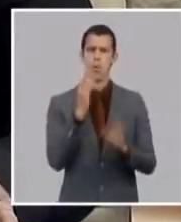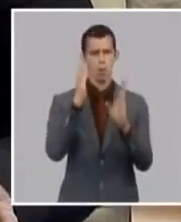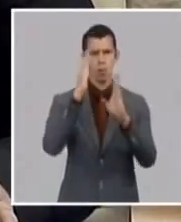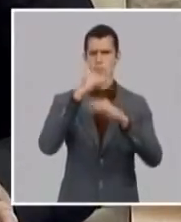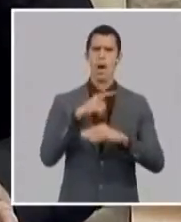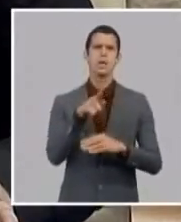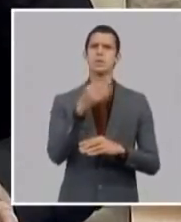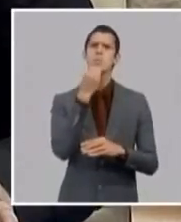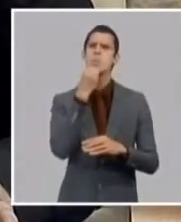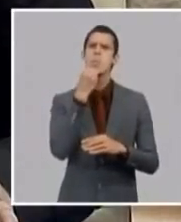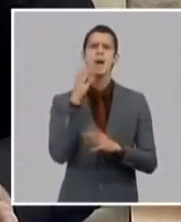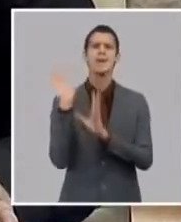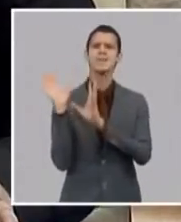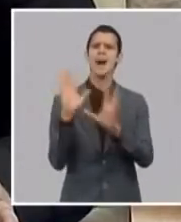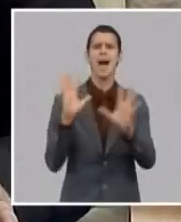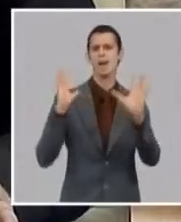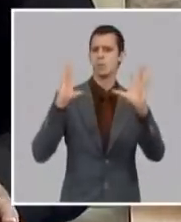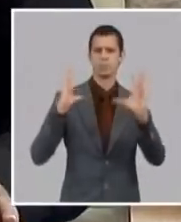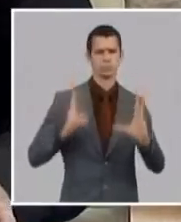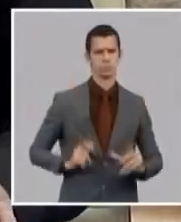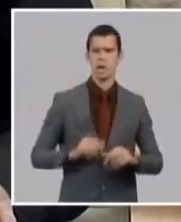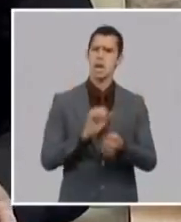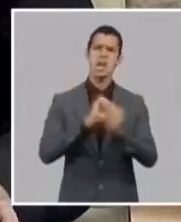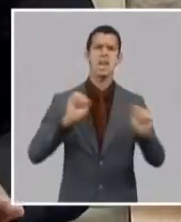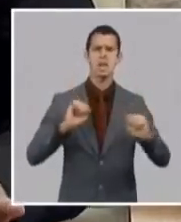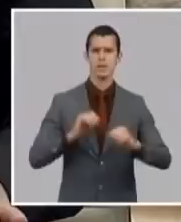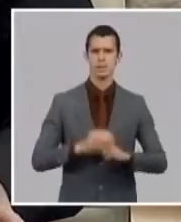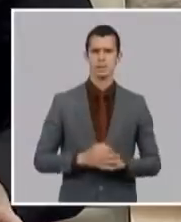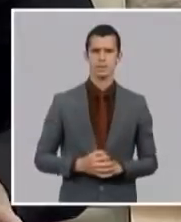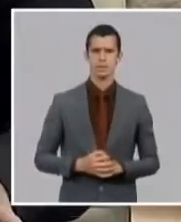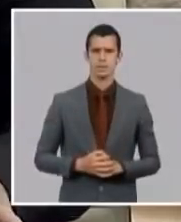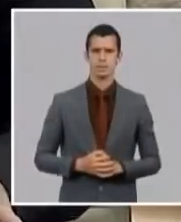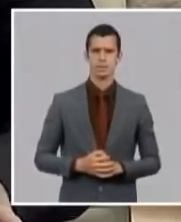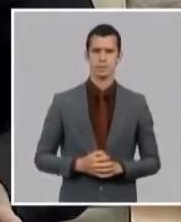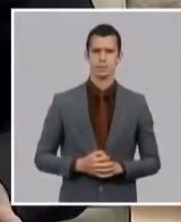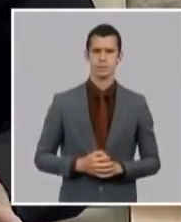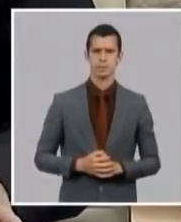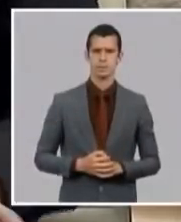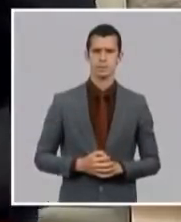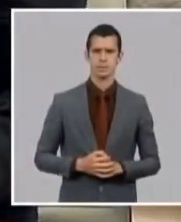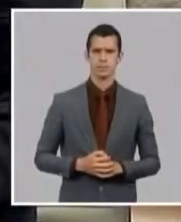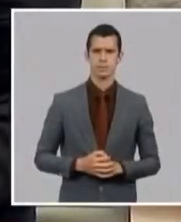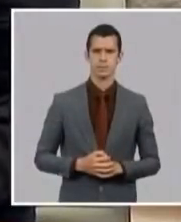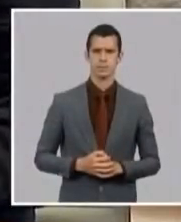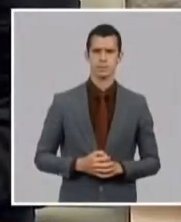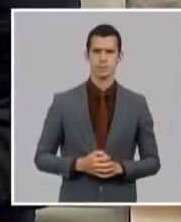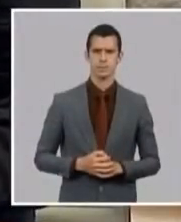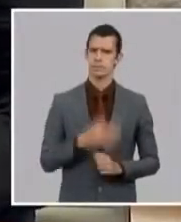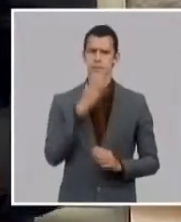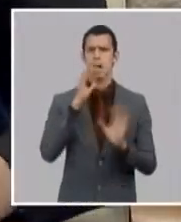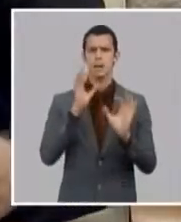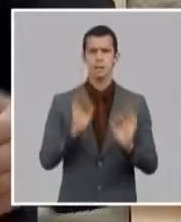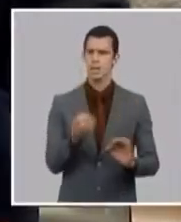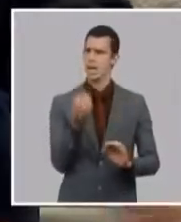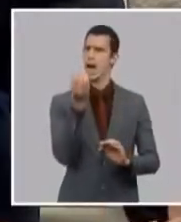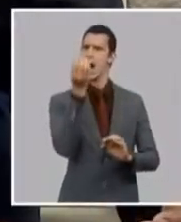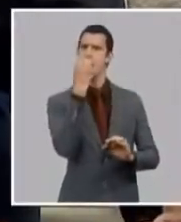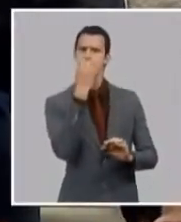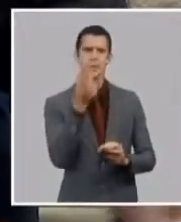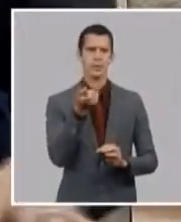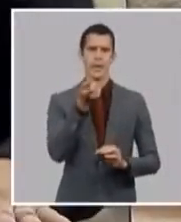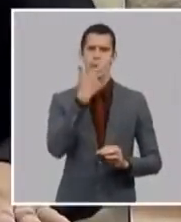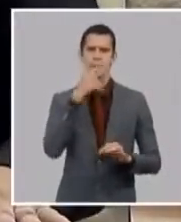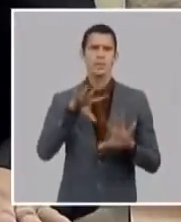valor de importación y libre de pago de aranceles esto es una medida que la